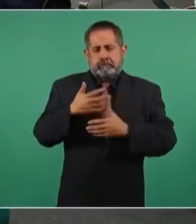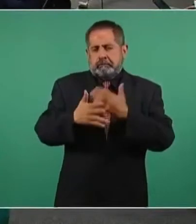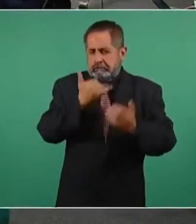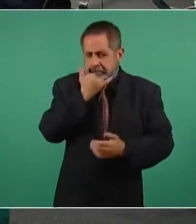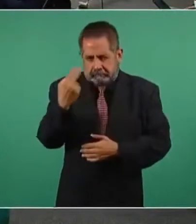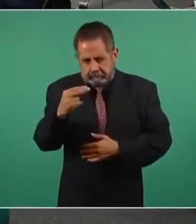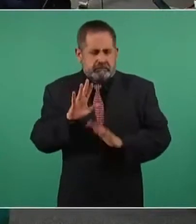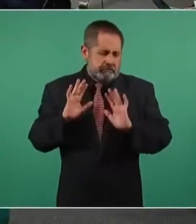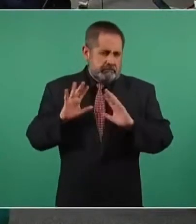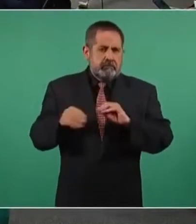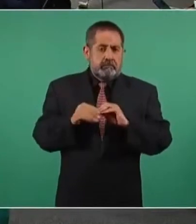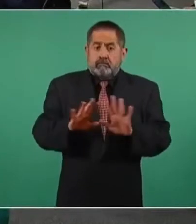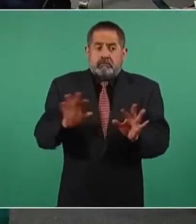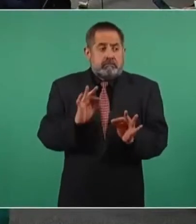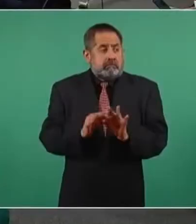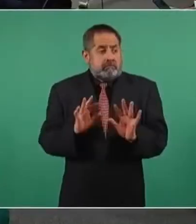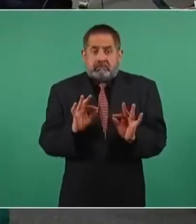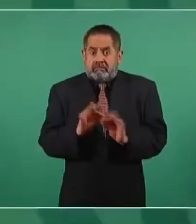disculpas pero eso es todo